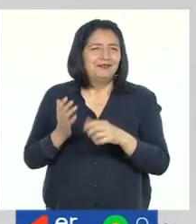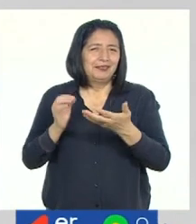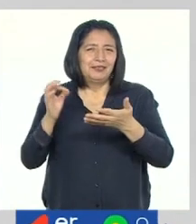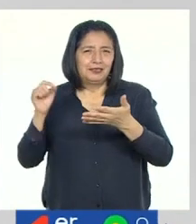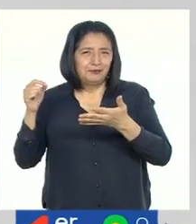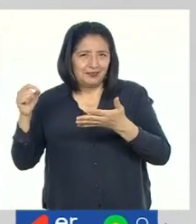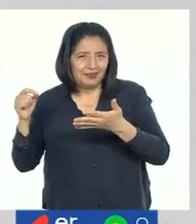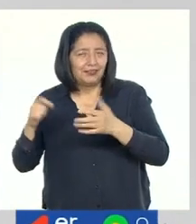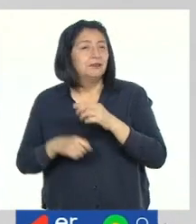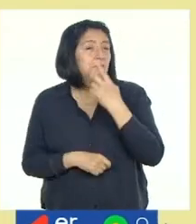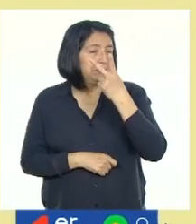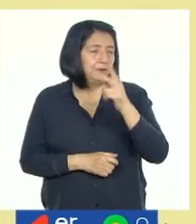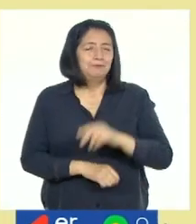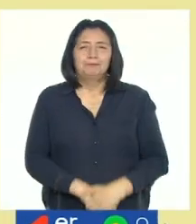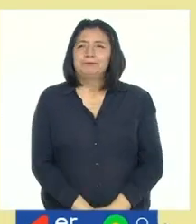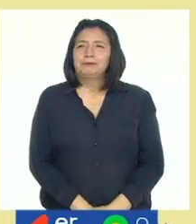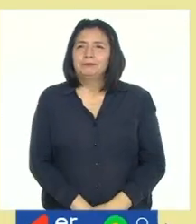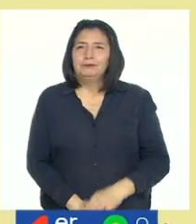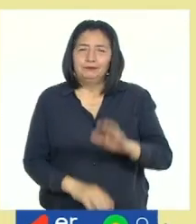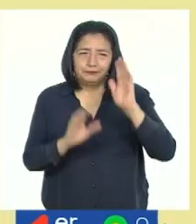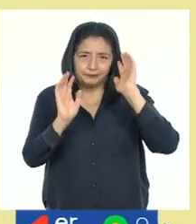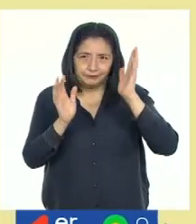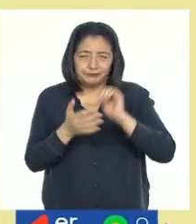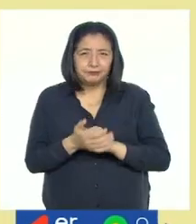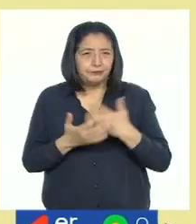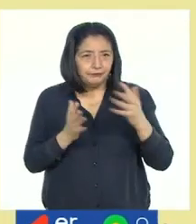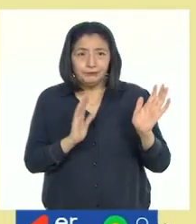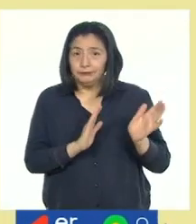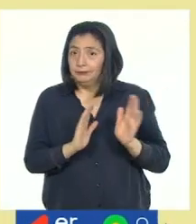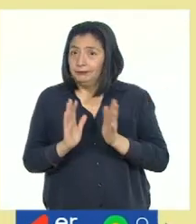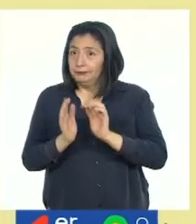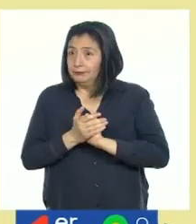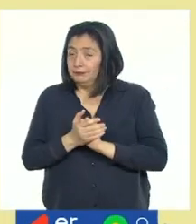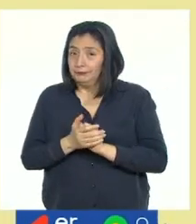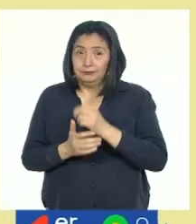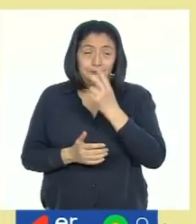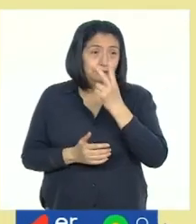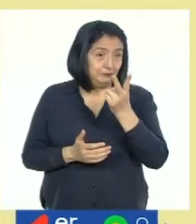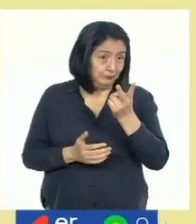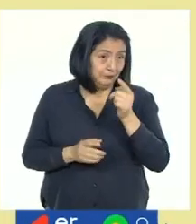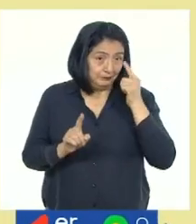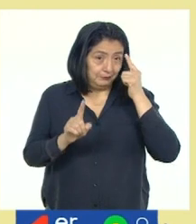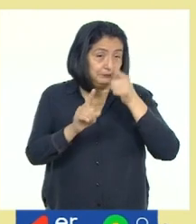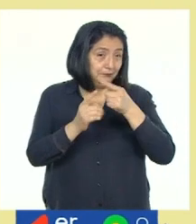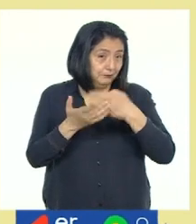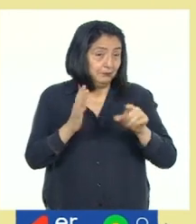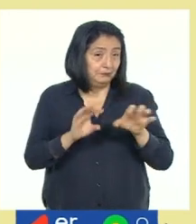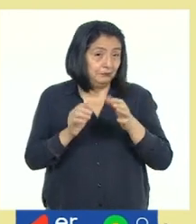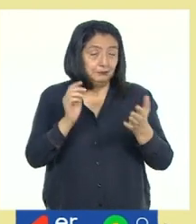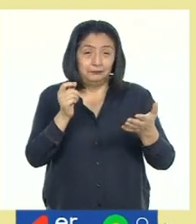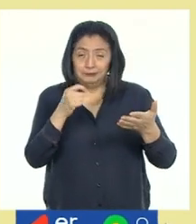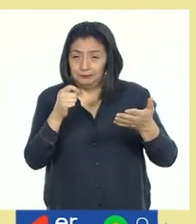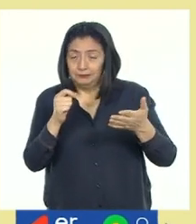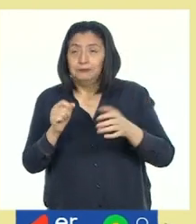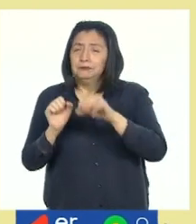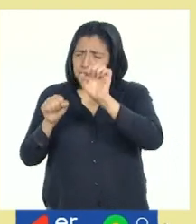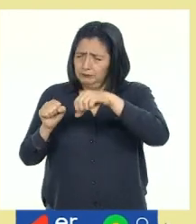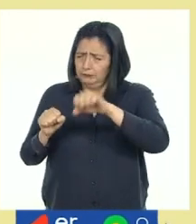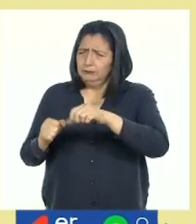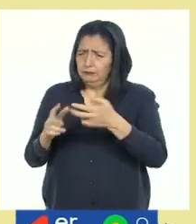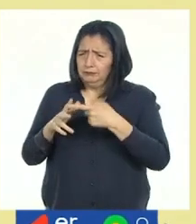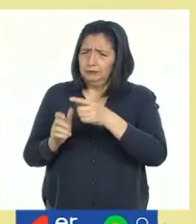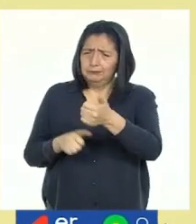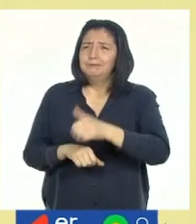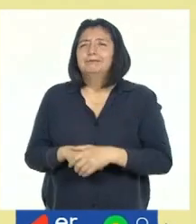¡Empiecemos! ¡Hola! ¿Estás preparado para revisar tu reto? ¡Claro que sí! ¡Empecemos!